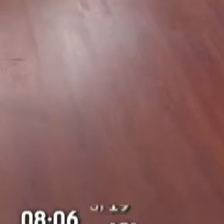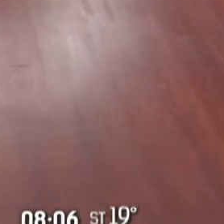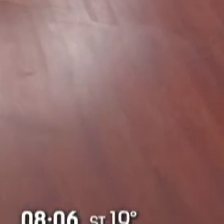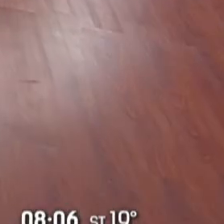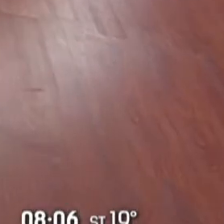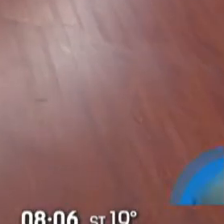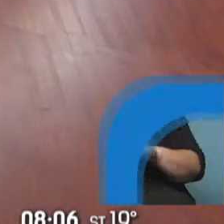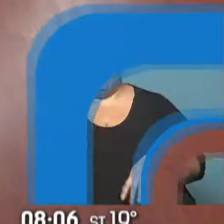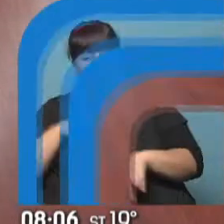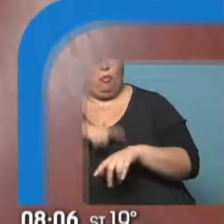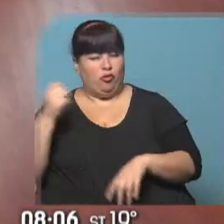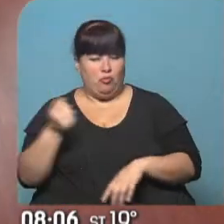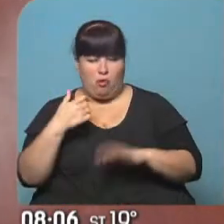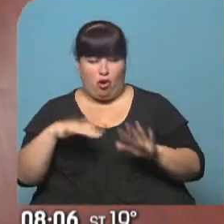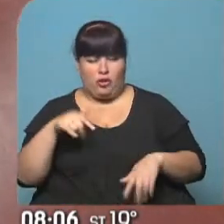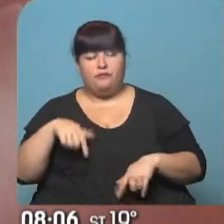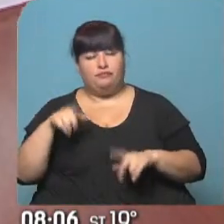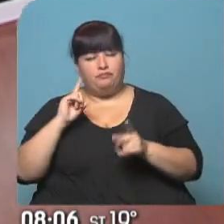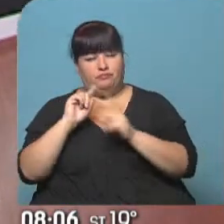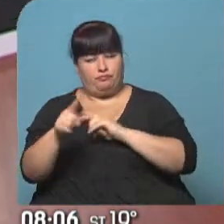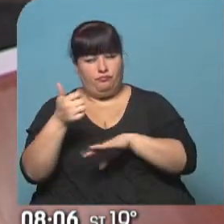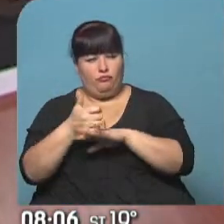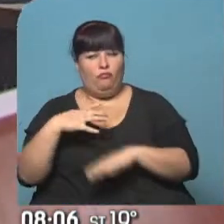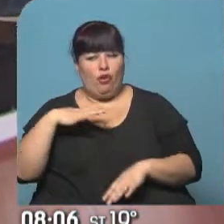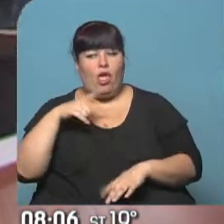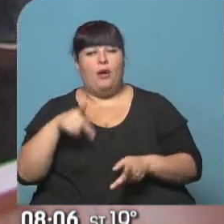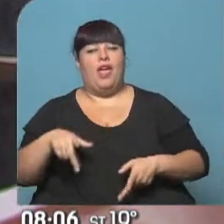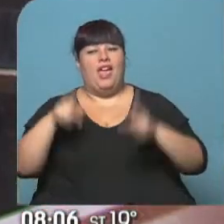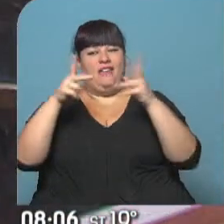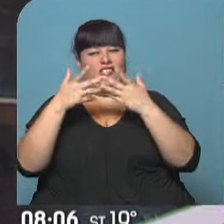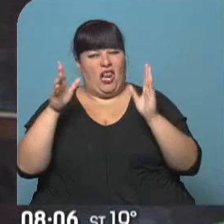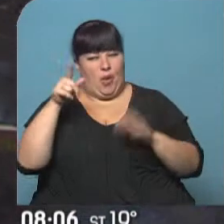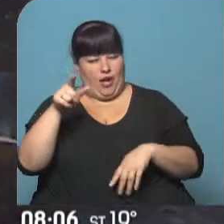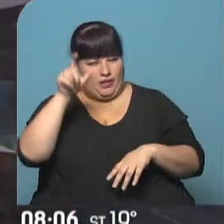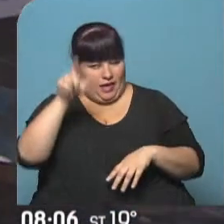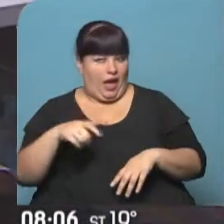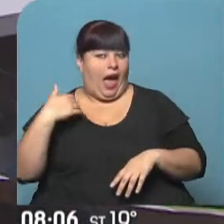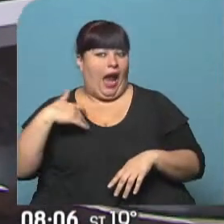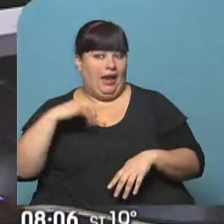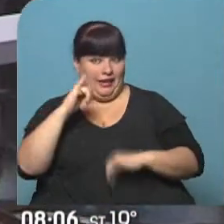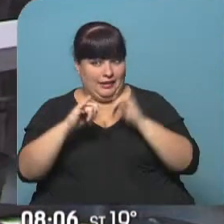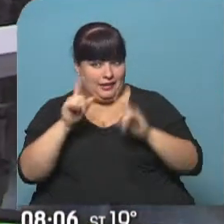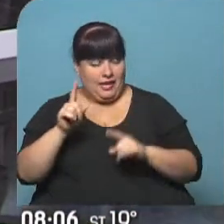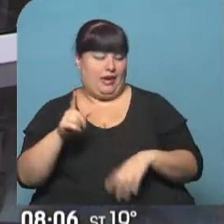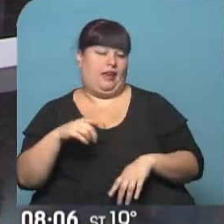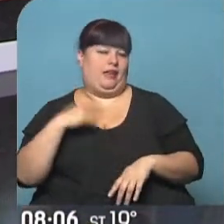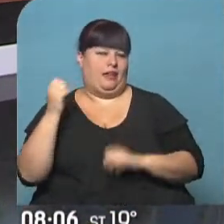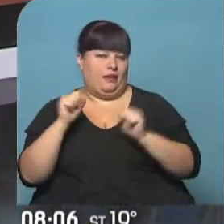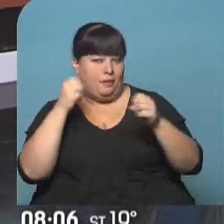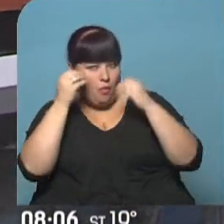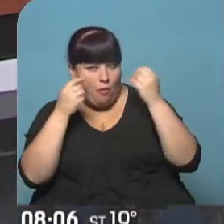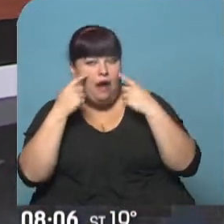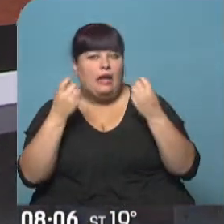Sin dudas, horas decisivas, por eso seguimos en vivo en la puerta del edificio Libertad, un país, decíamos Laura Mayocchi, expectante